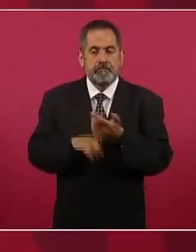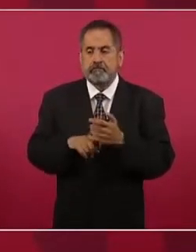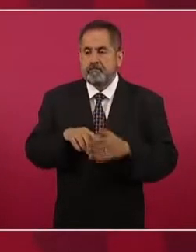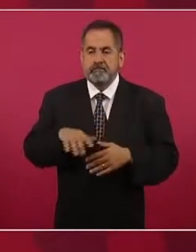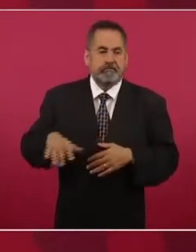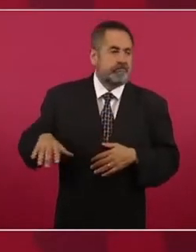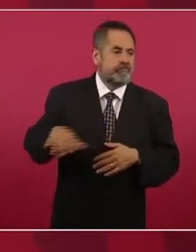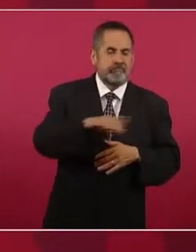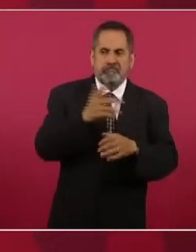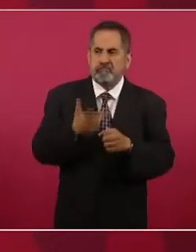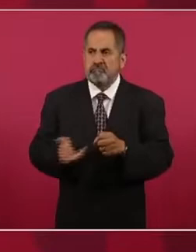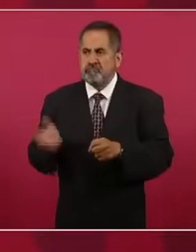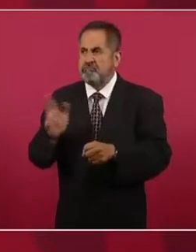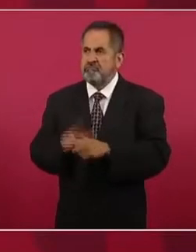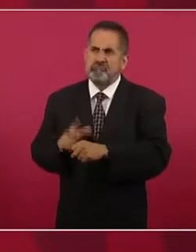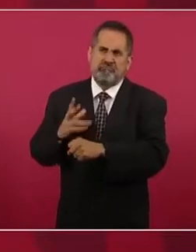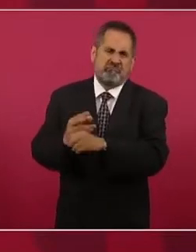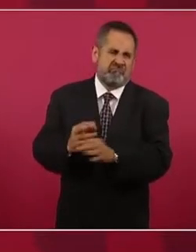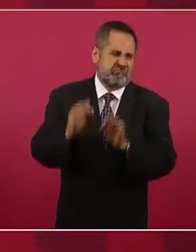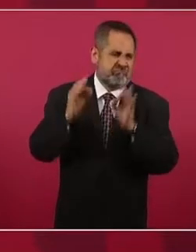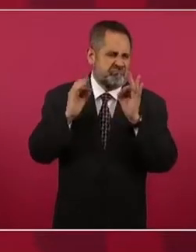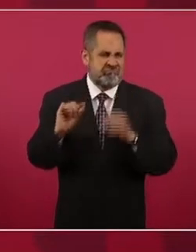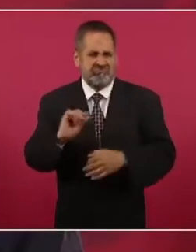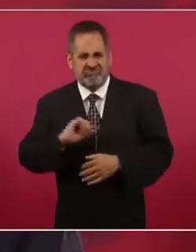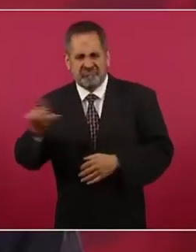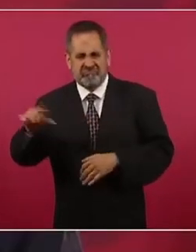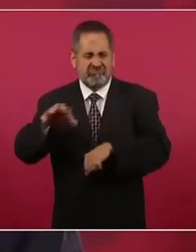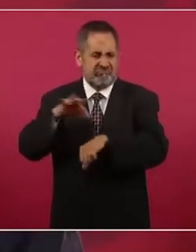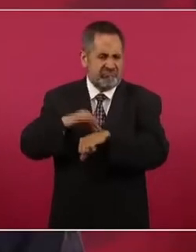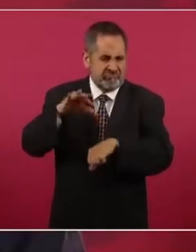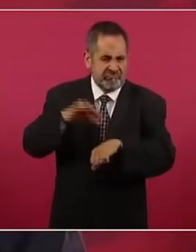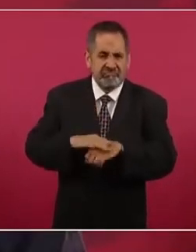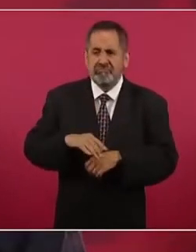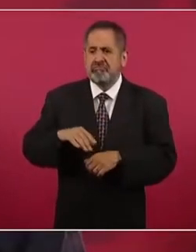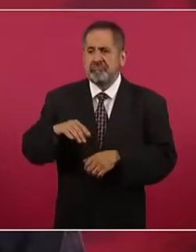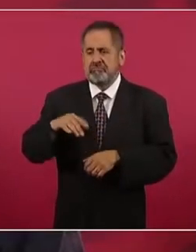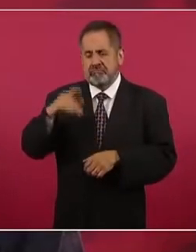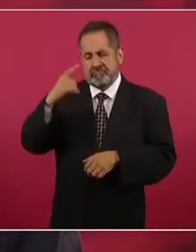de primera con médicos generales, con médicos especialistas,